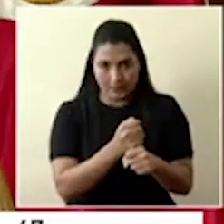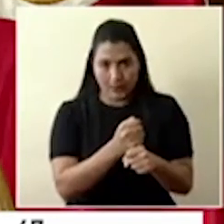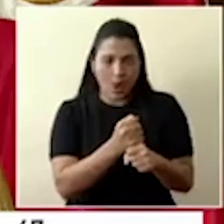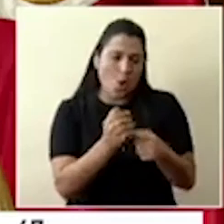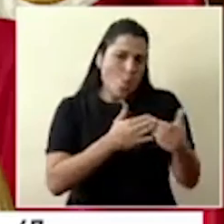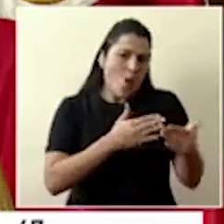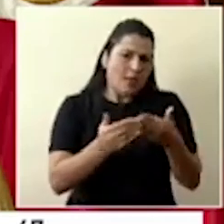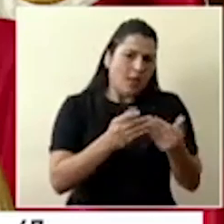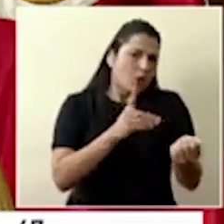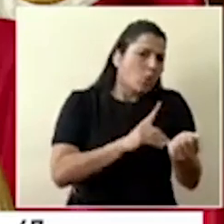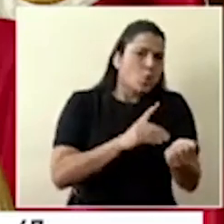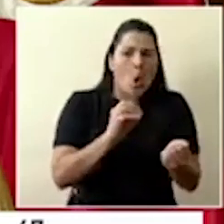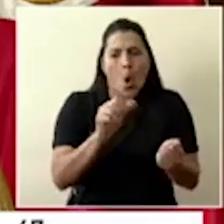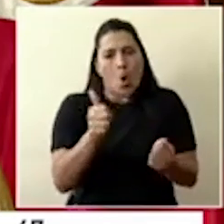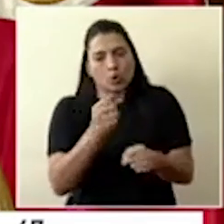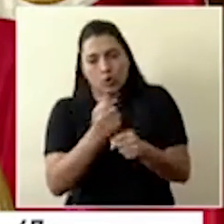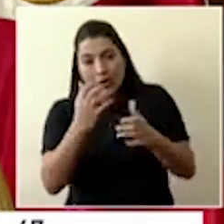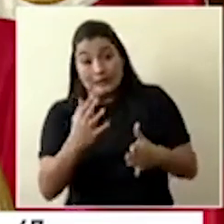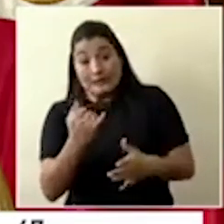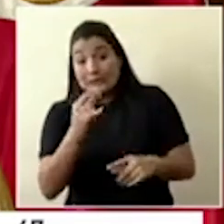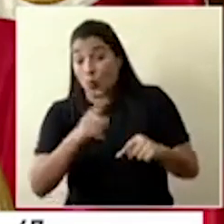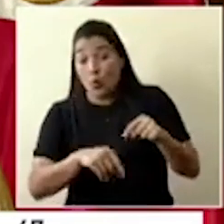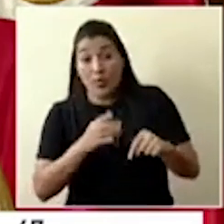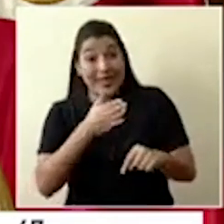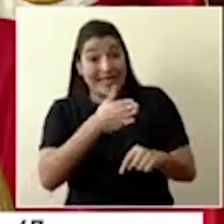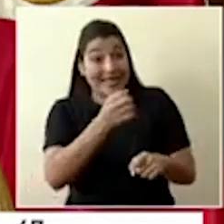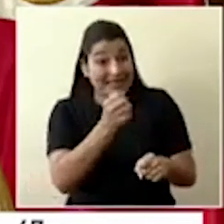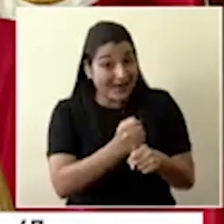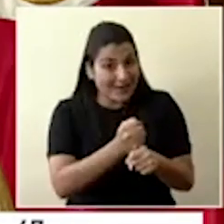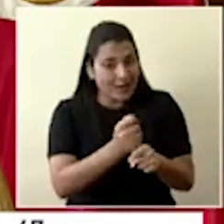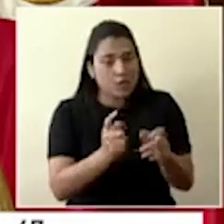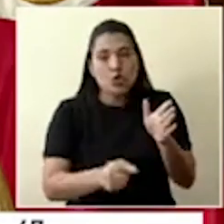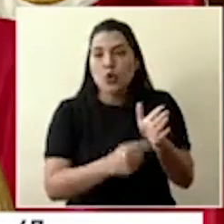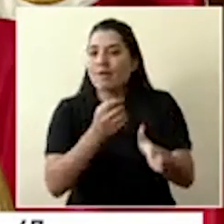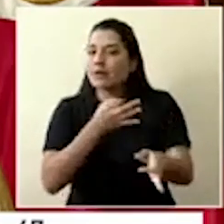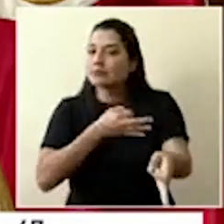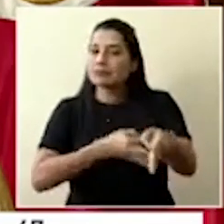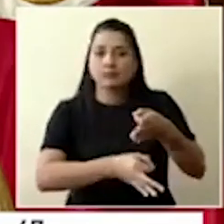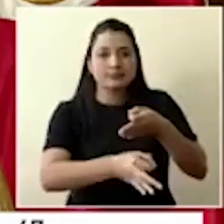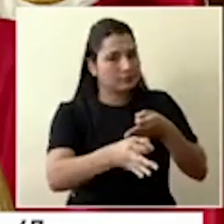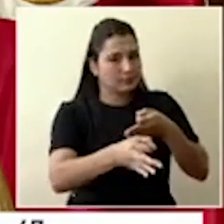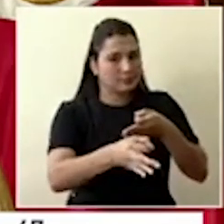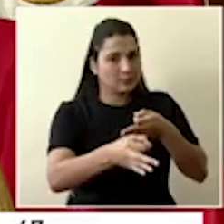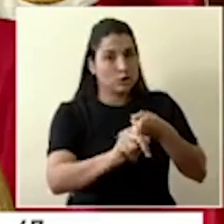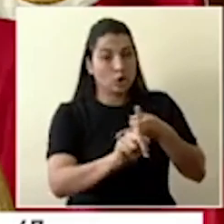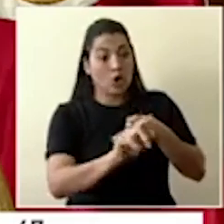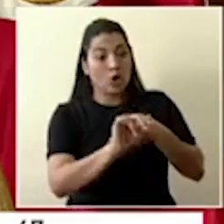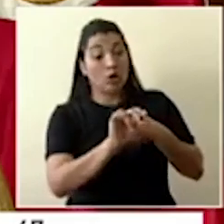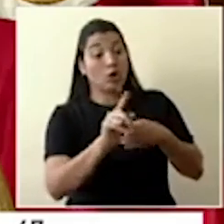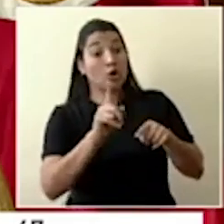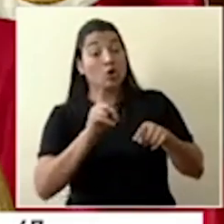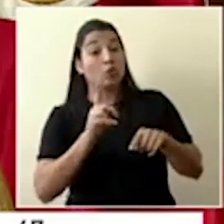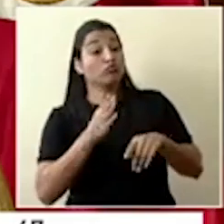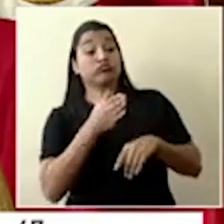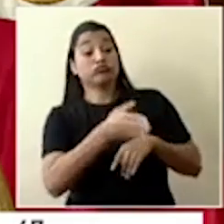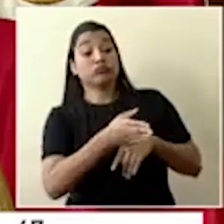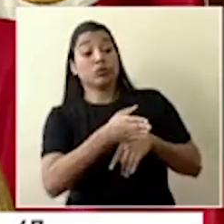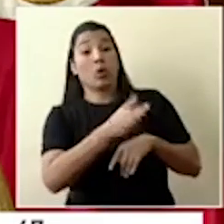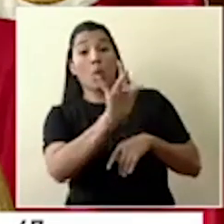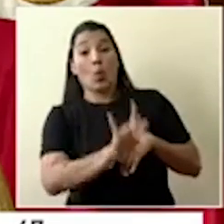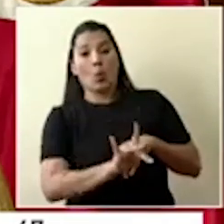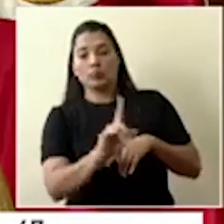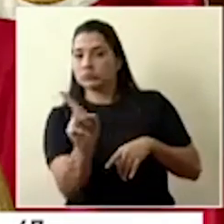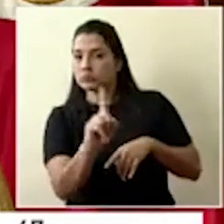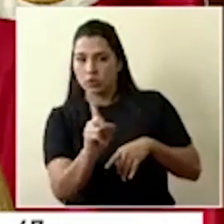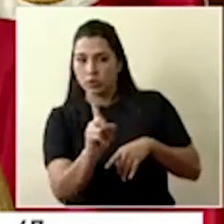los pacientes sea sustituido de forma inmediata. Puede ser una incapacidad, puede ser cualquier razón, pero si no está, que